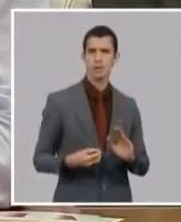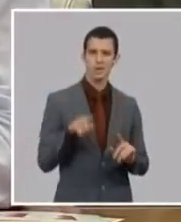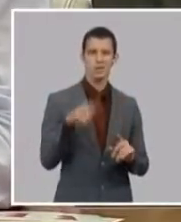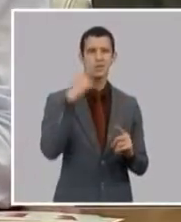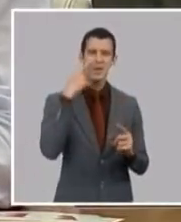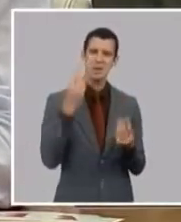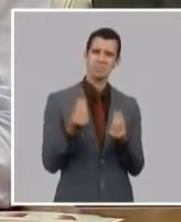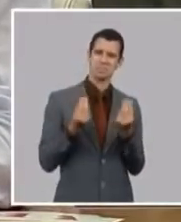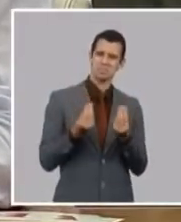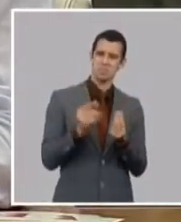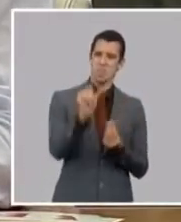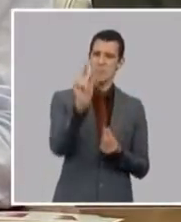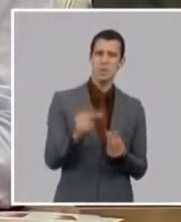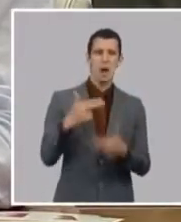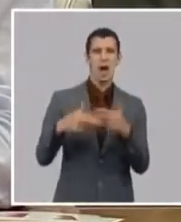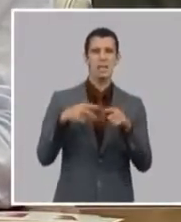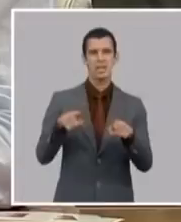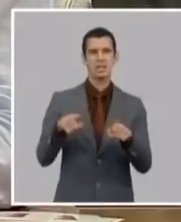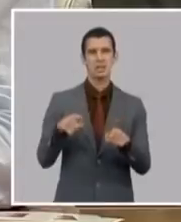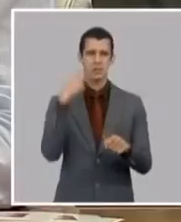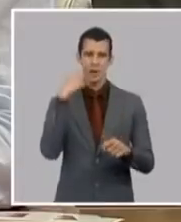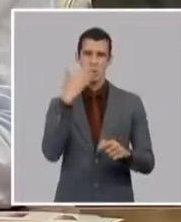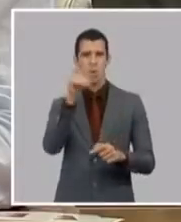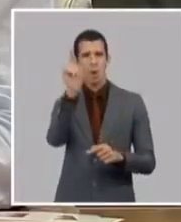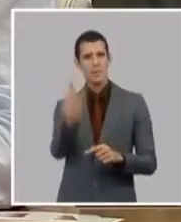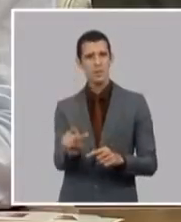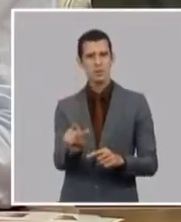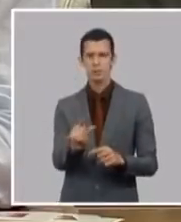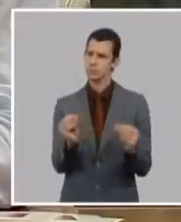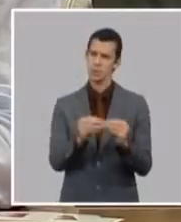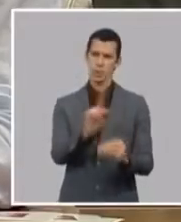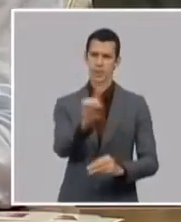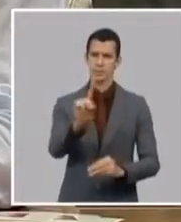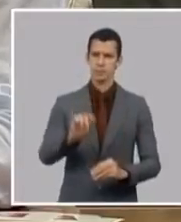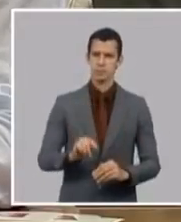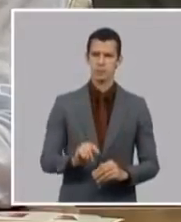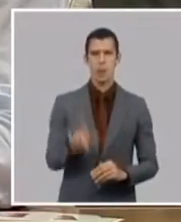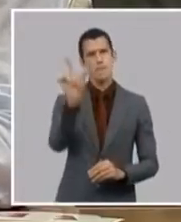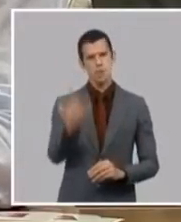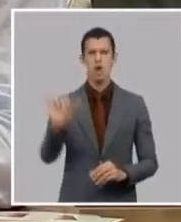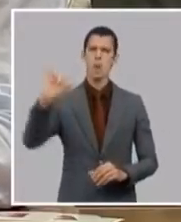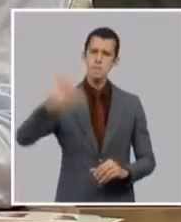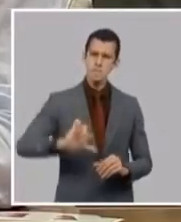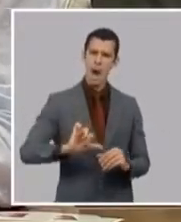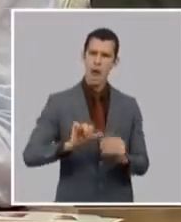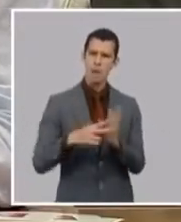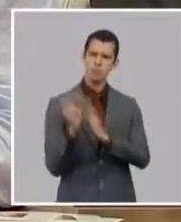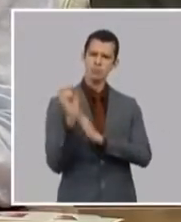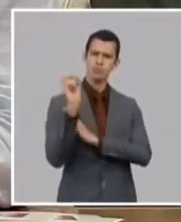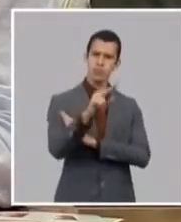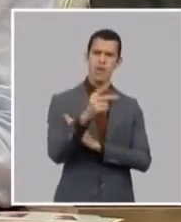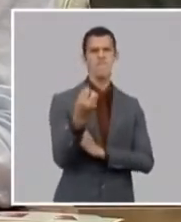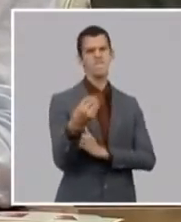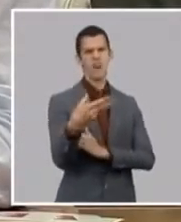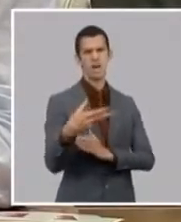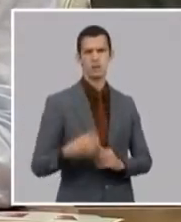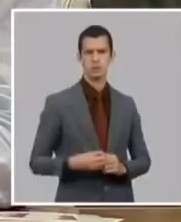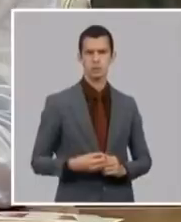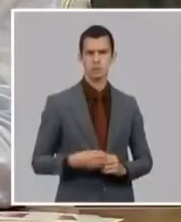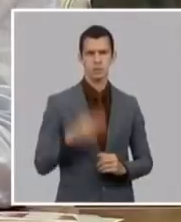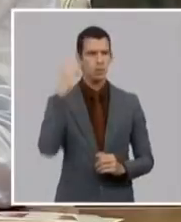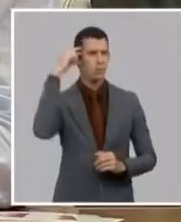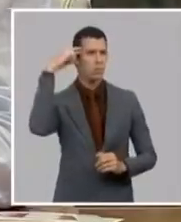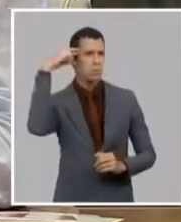y a uno no le queda duda haciendo esas lecturas y de esta manera con que han actuado a partir de antecedentes y de realidades